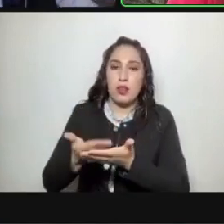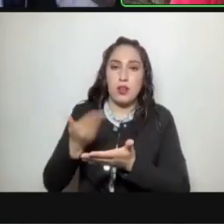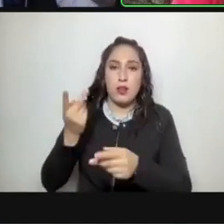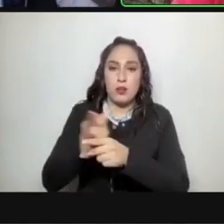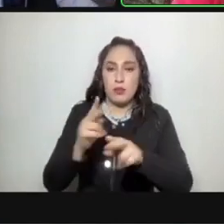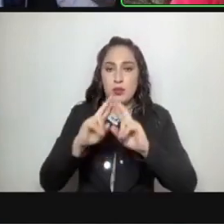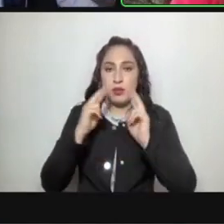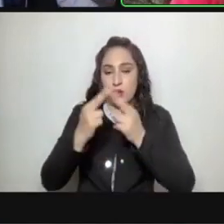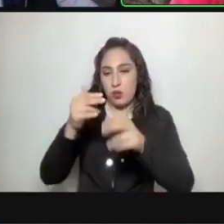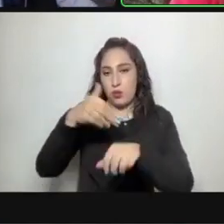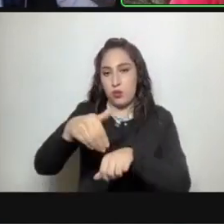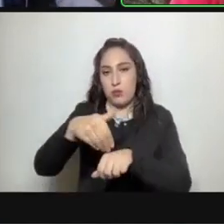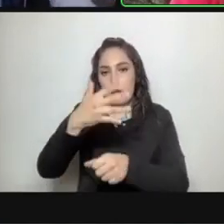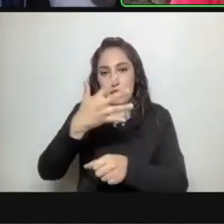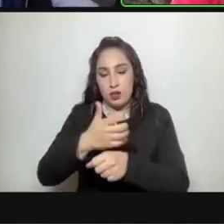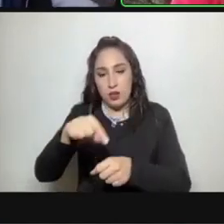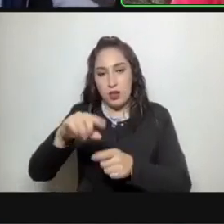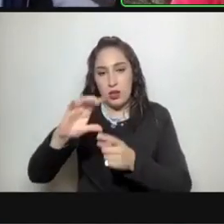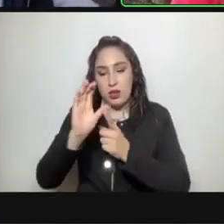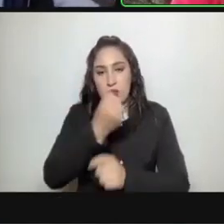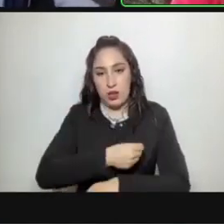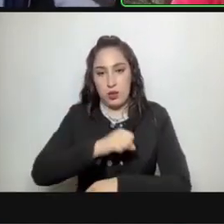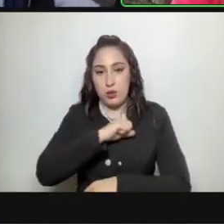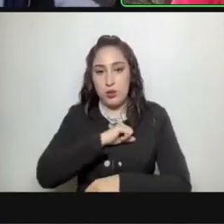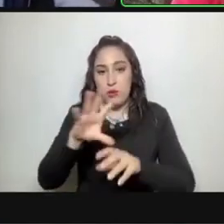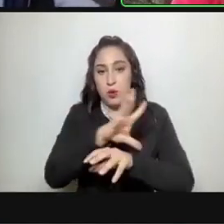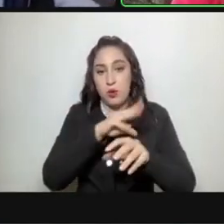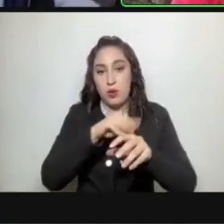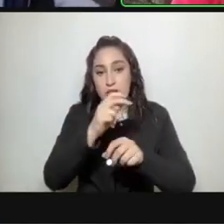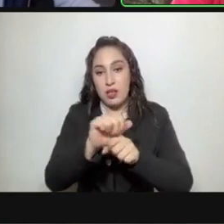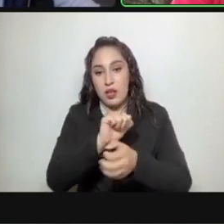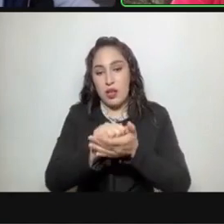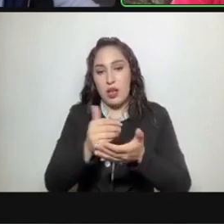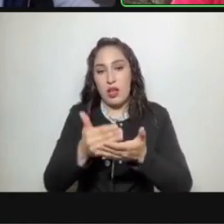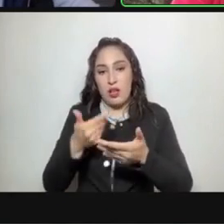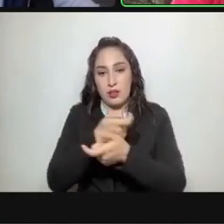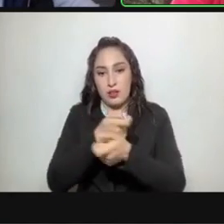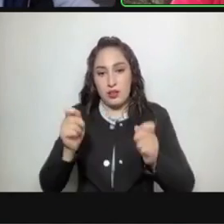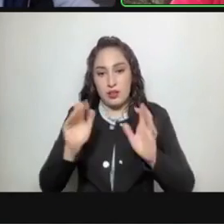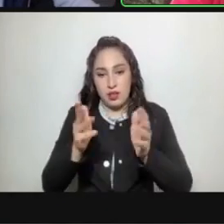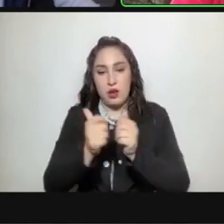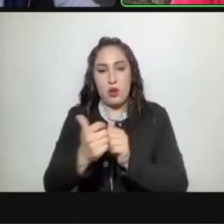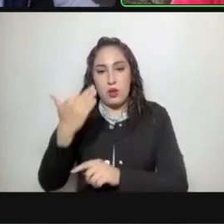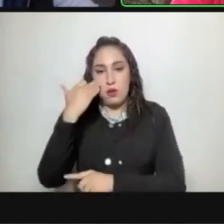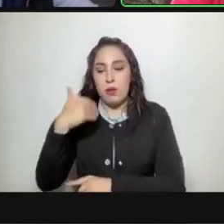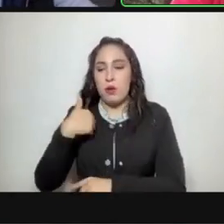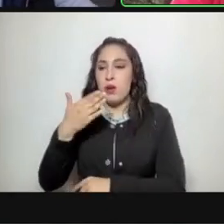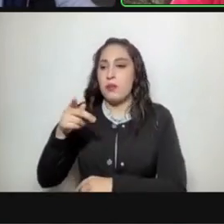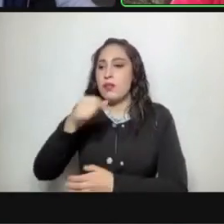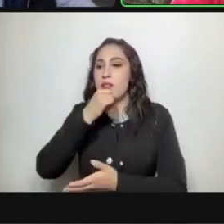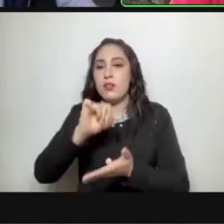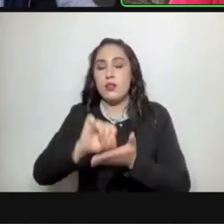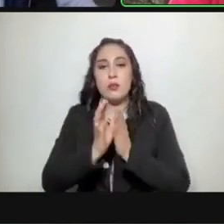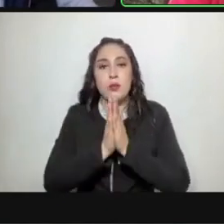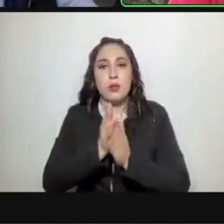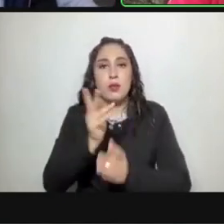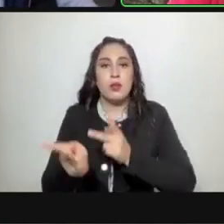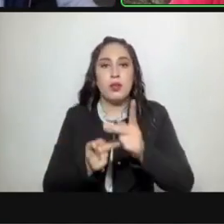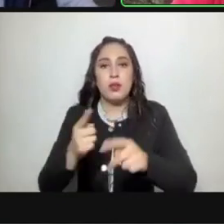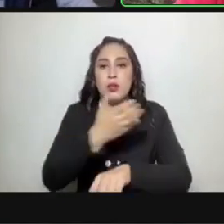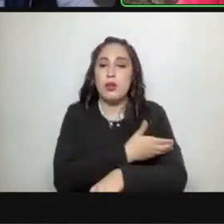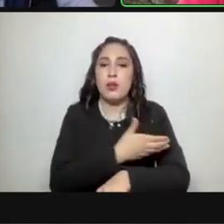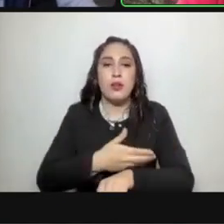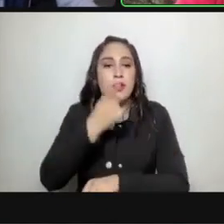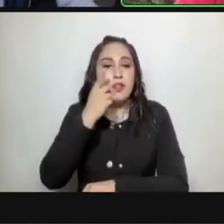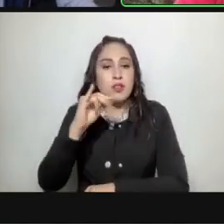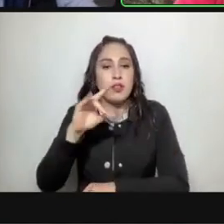de esta comisión de salud. Toda vez que dicha acta ha sido enviada con oportunidad solicitó al secretario se dispense de la lectura del acta en comento